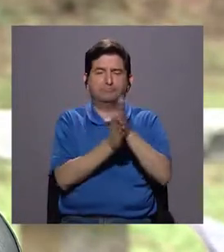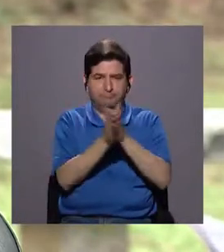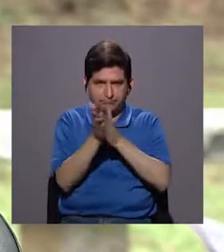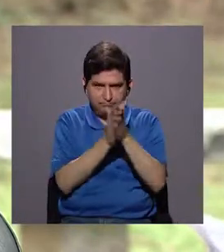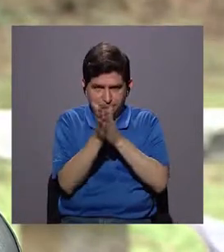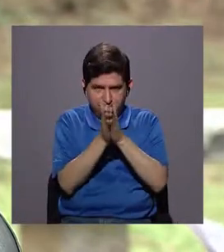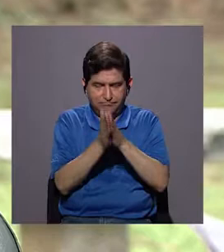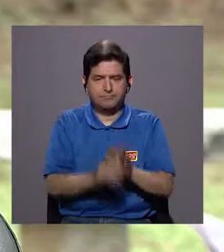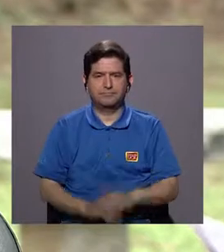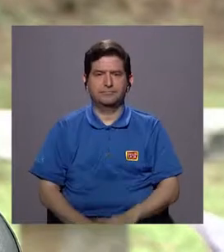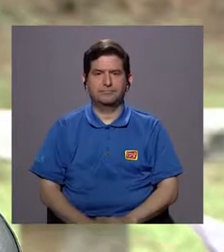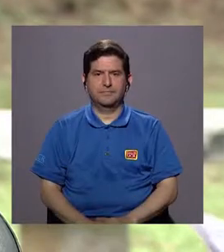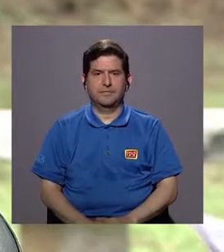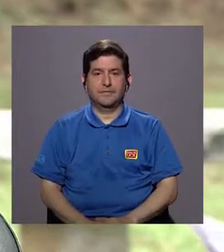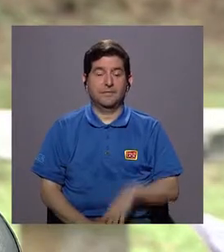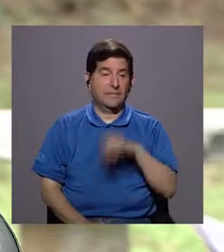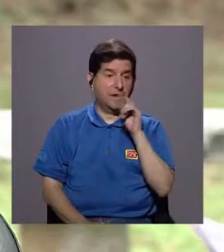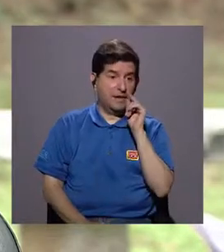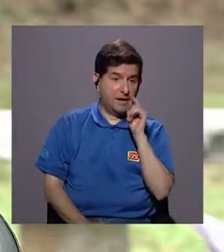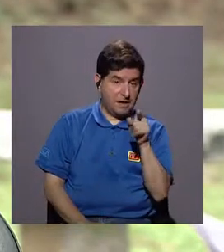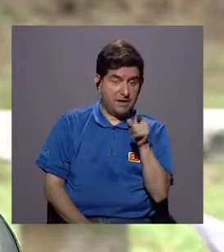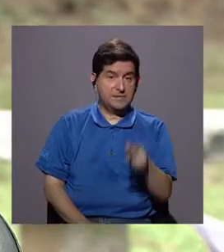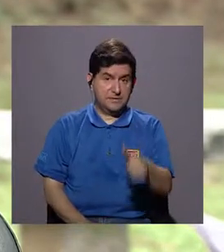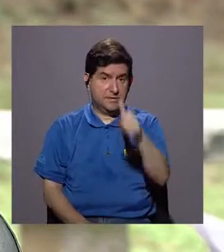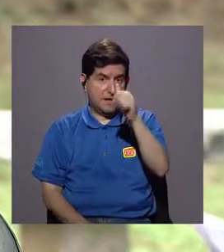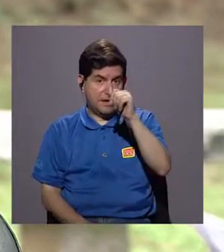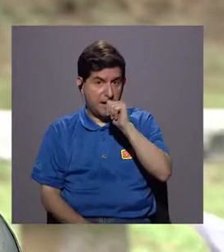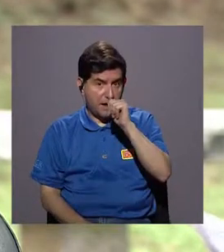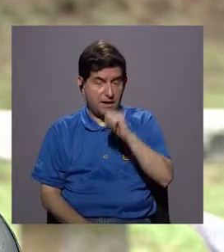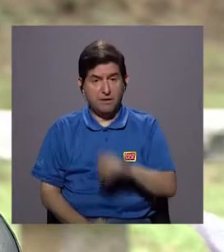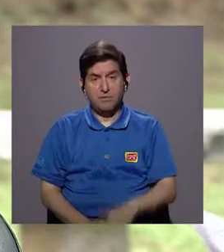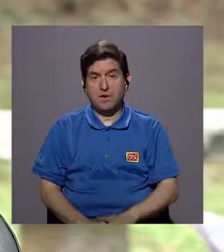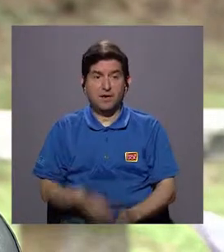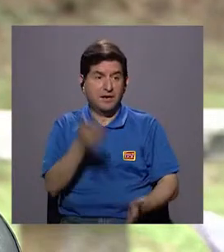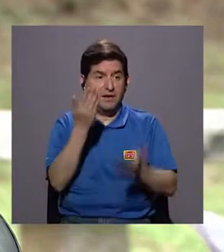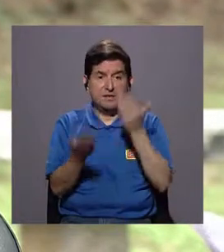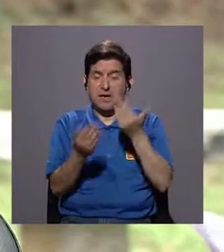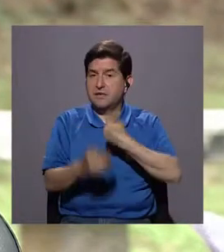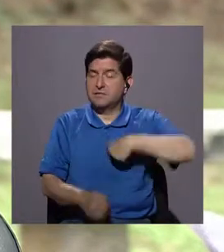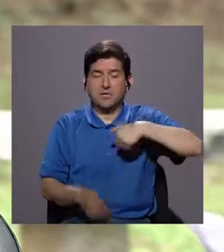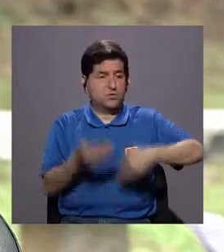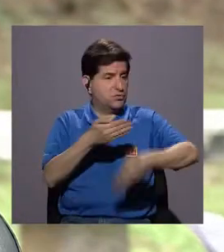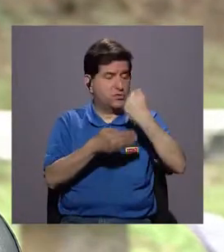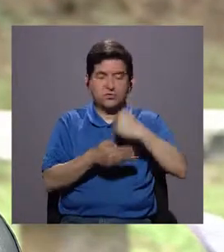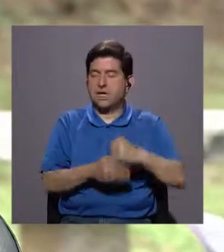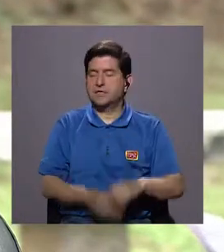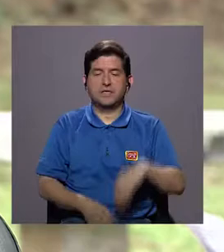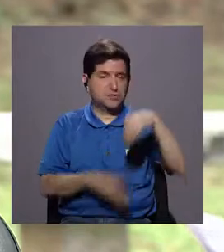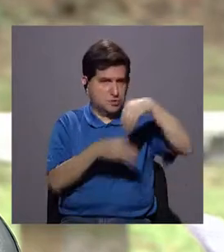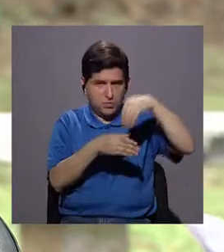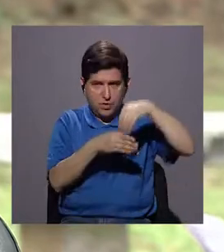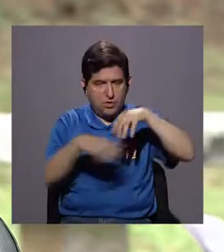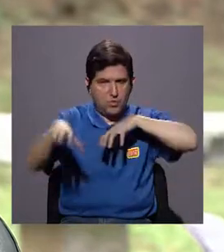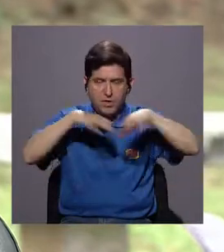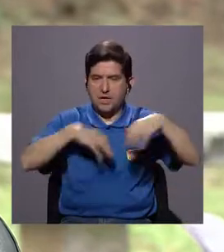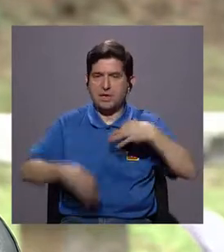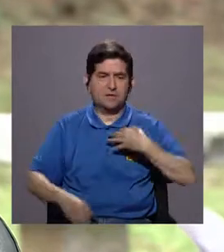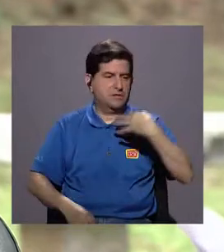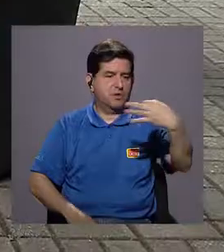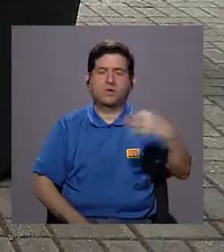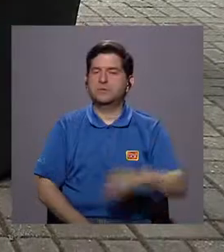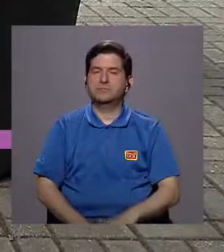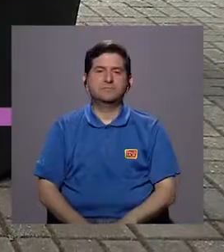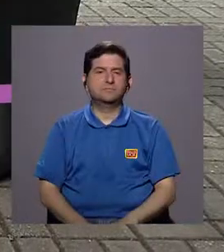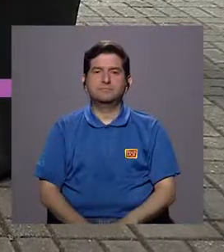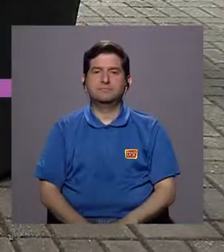esa agua que no la estábamos contabilizando para hacer nuestras actividades diarias,